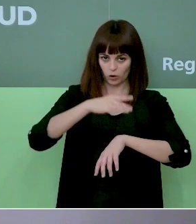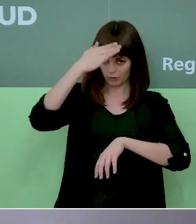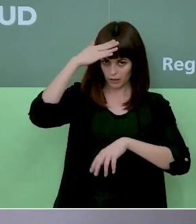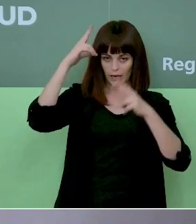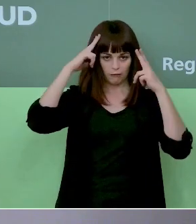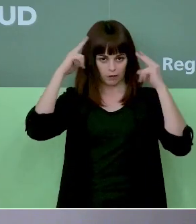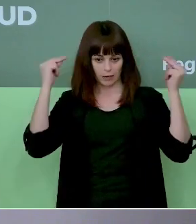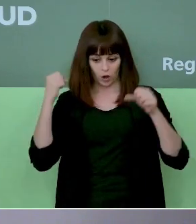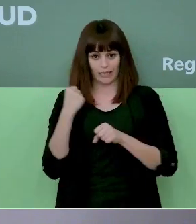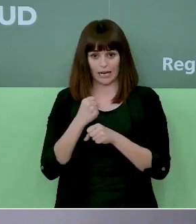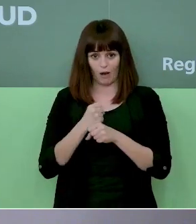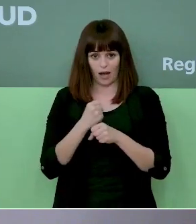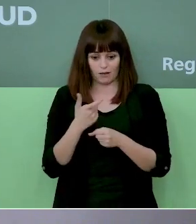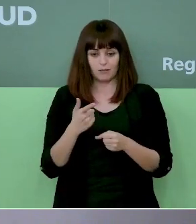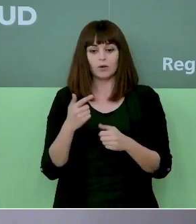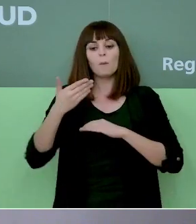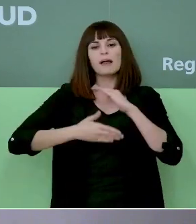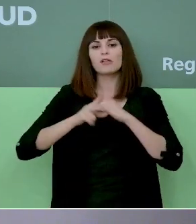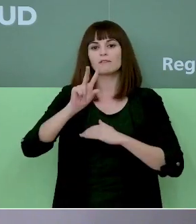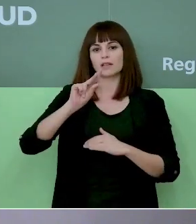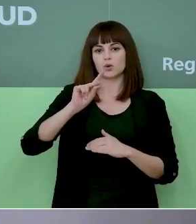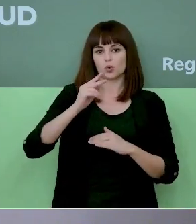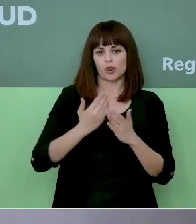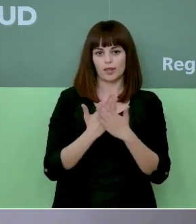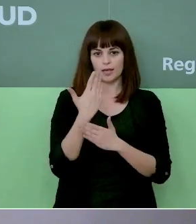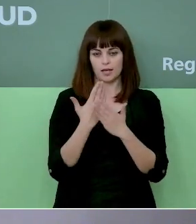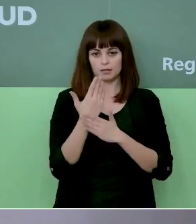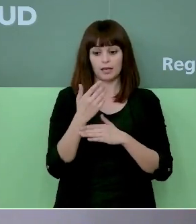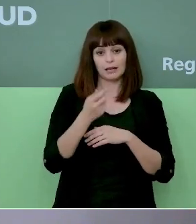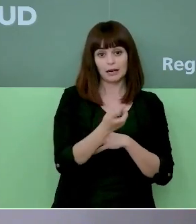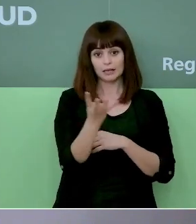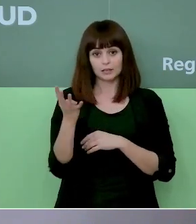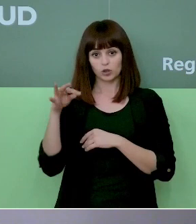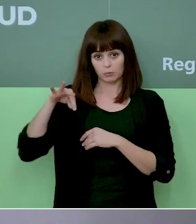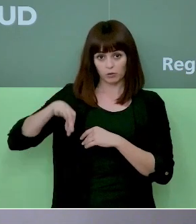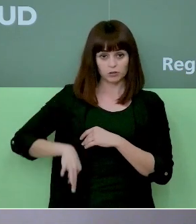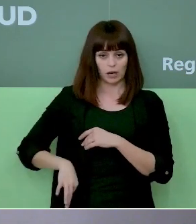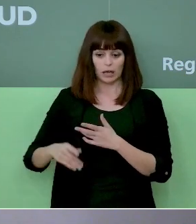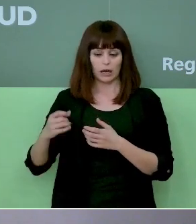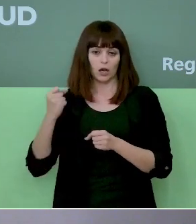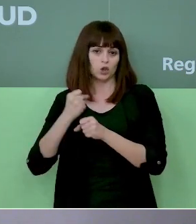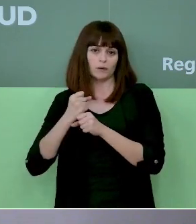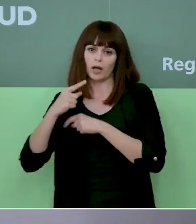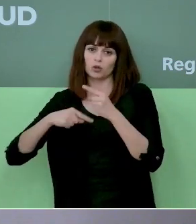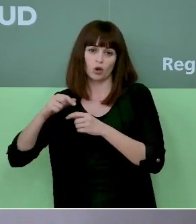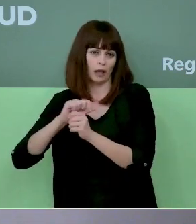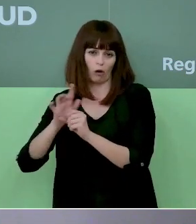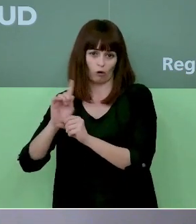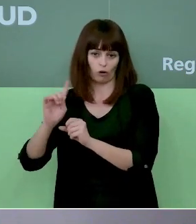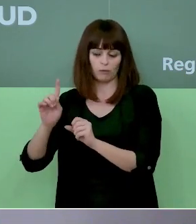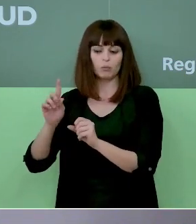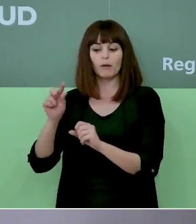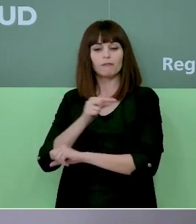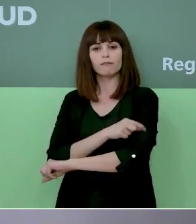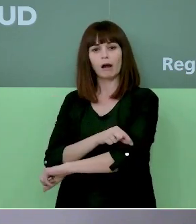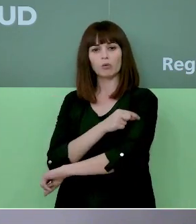con el plazo de 21 días y al resto de profesionales que no son de primera línea se les va a administrar esa